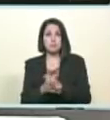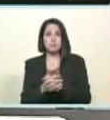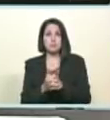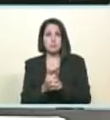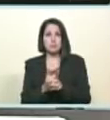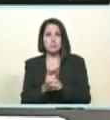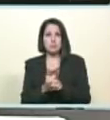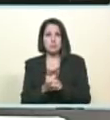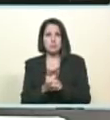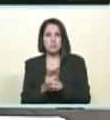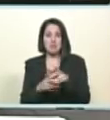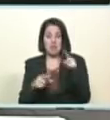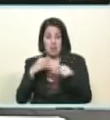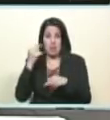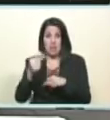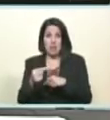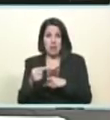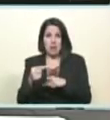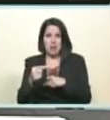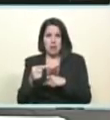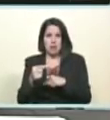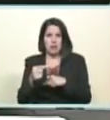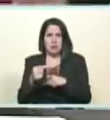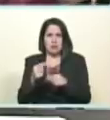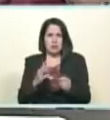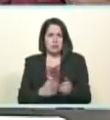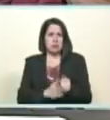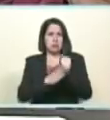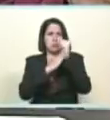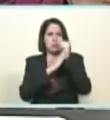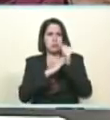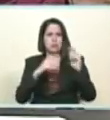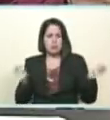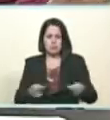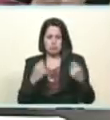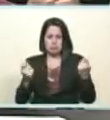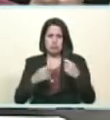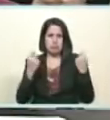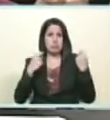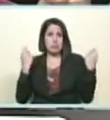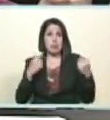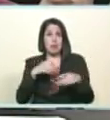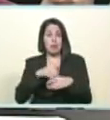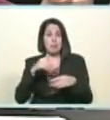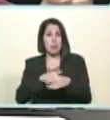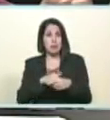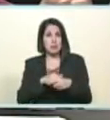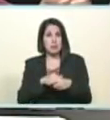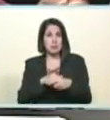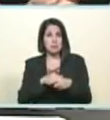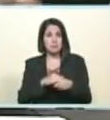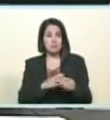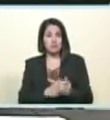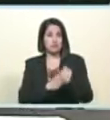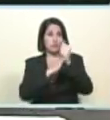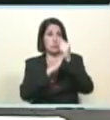le preguntó y usted para donde va y Jorge debe haber contestado a esta hora voy a almorzar será